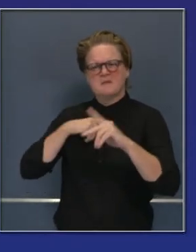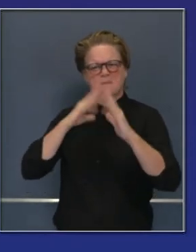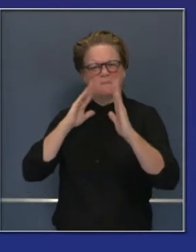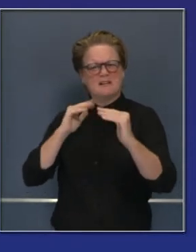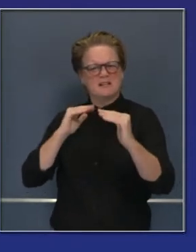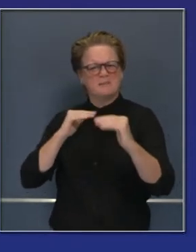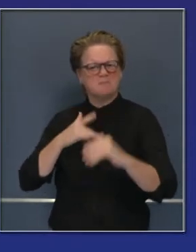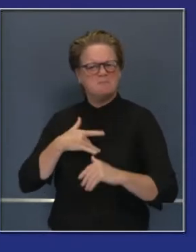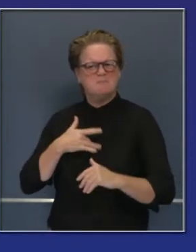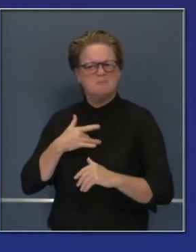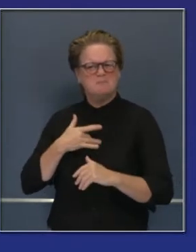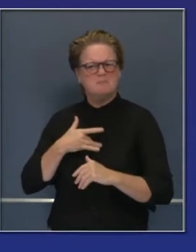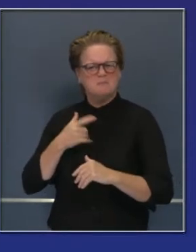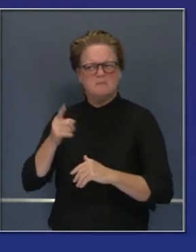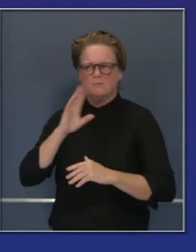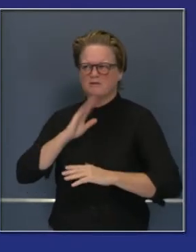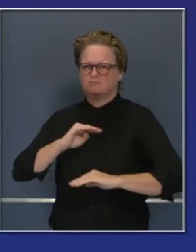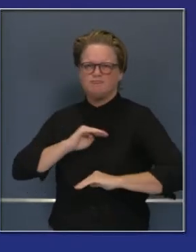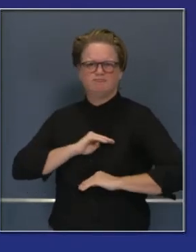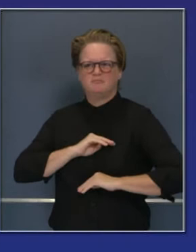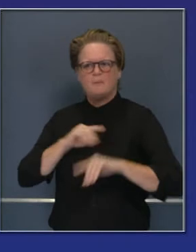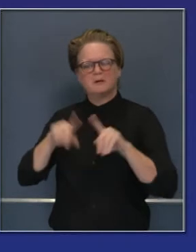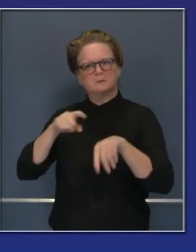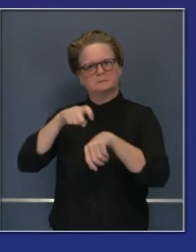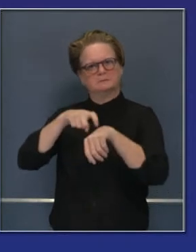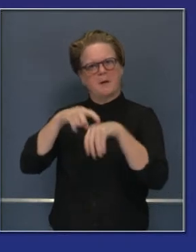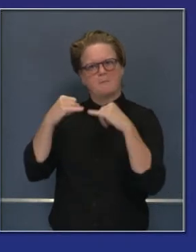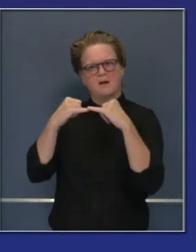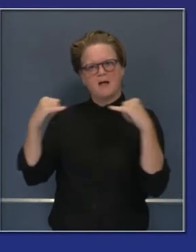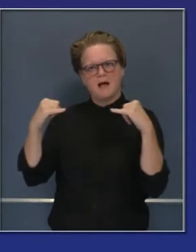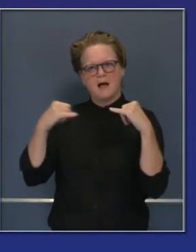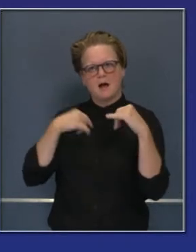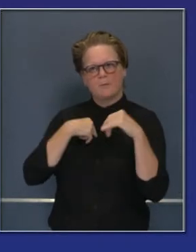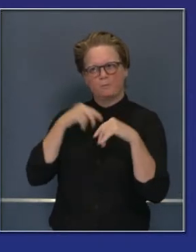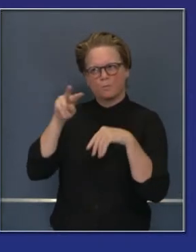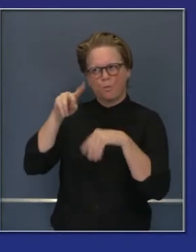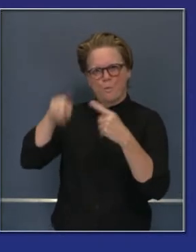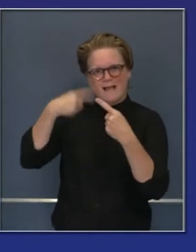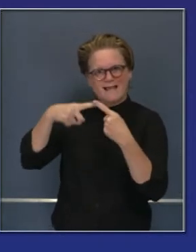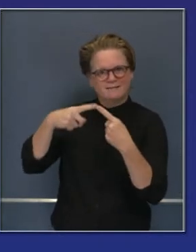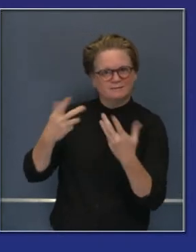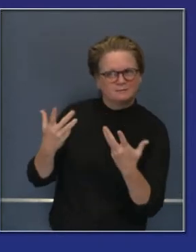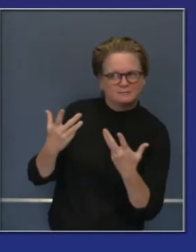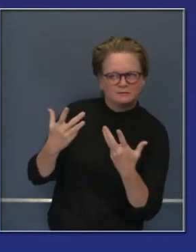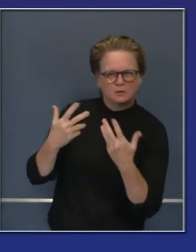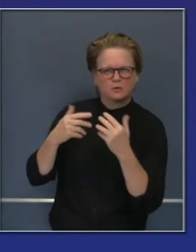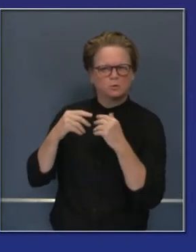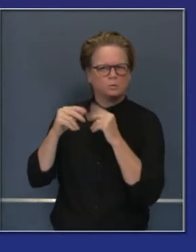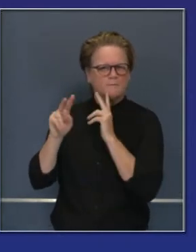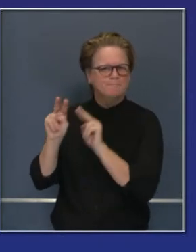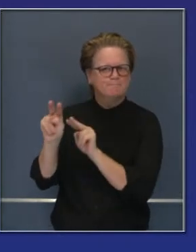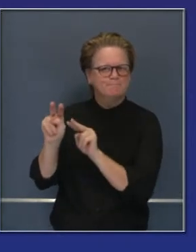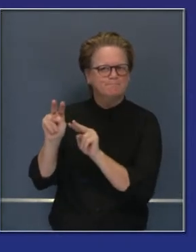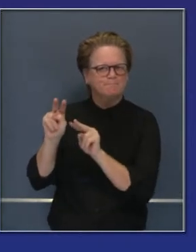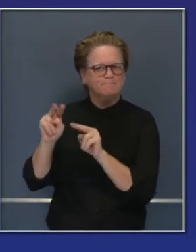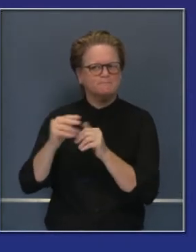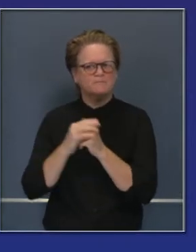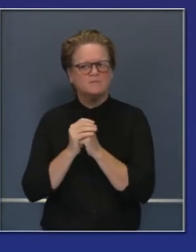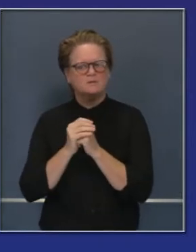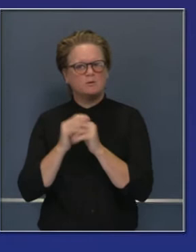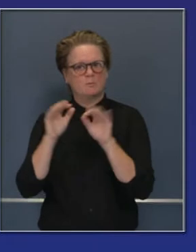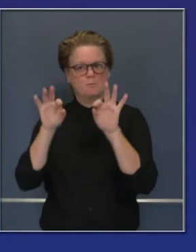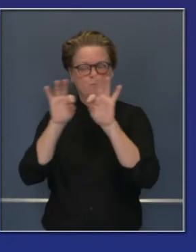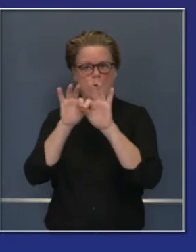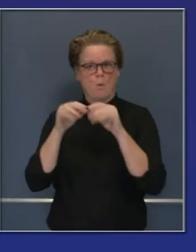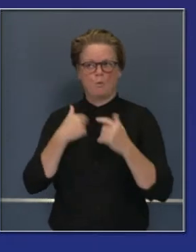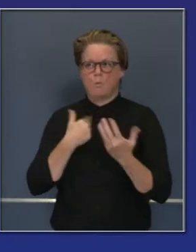expectativas se están llevando a cabo. La cronología es un poco más lenta de lo que se esperaba. Pero